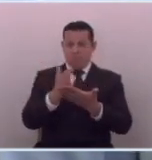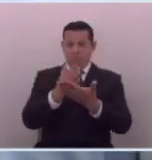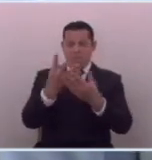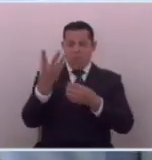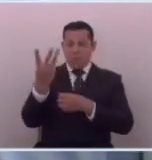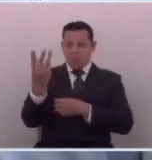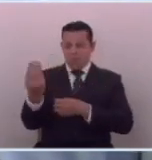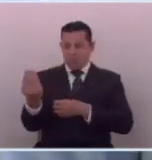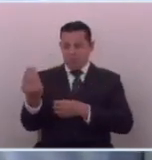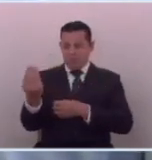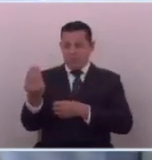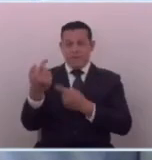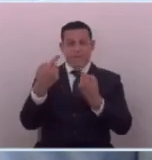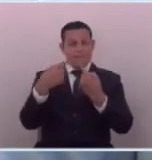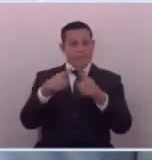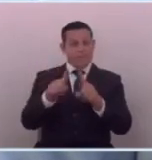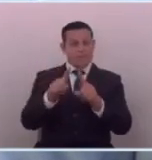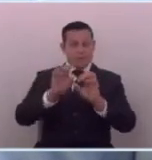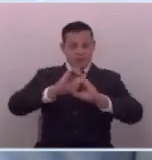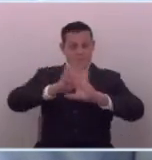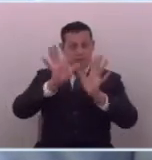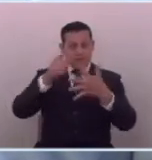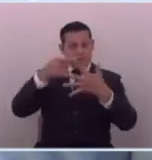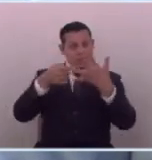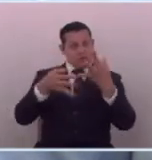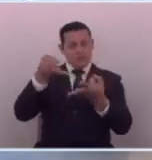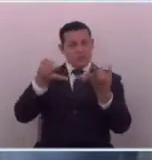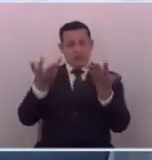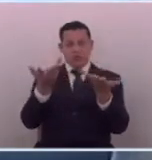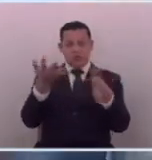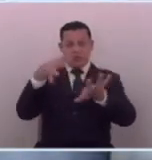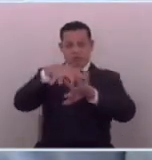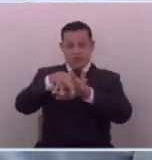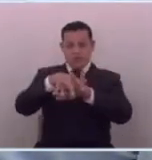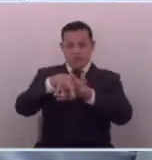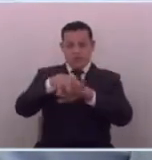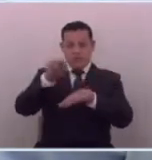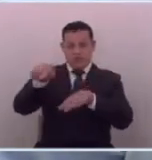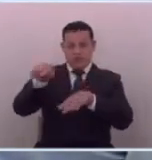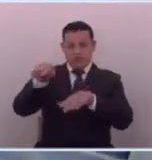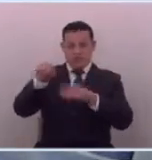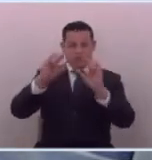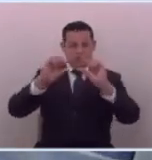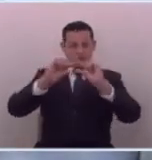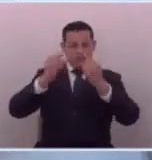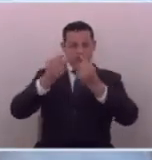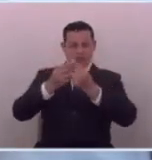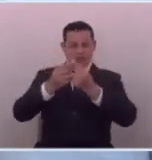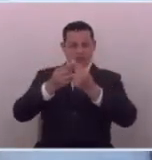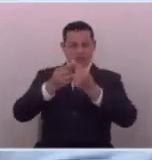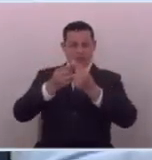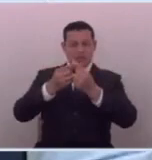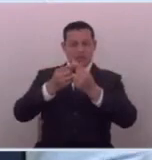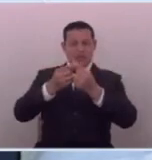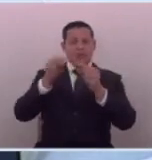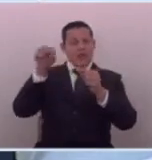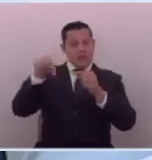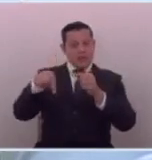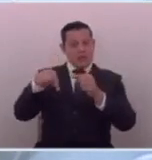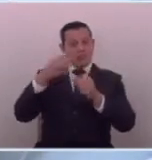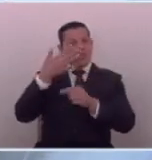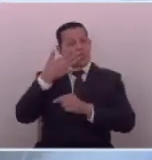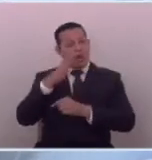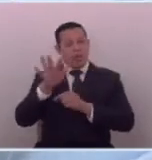eso pasaría pero claro la ley no aplica para ese lado y pareciera que aquí